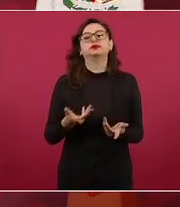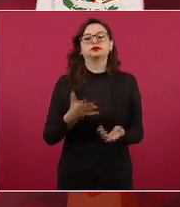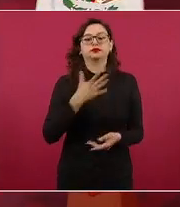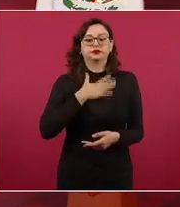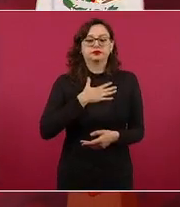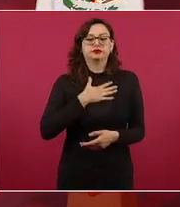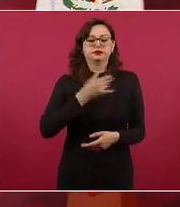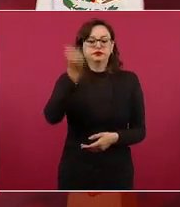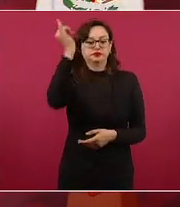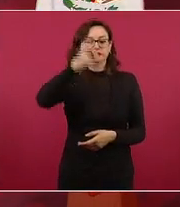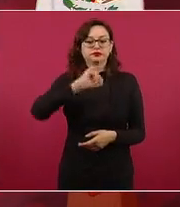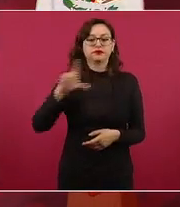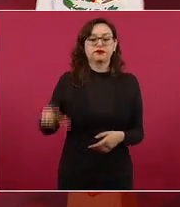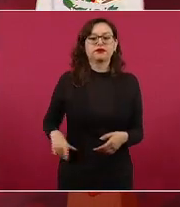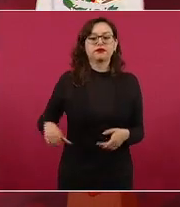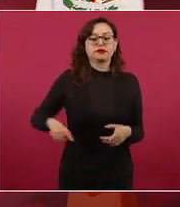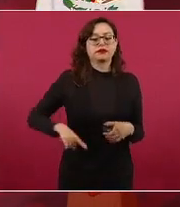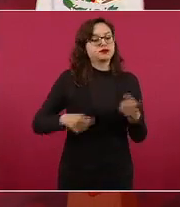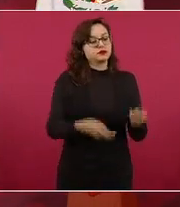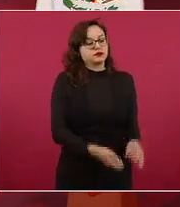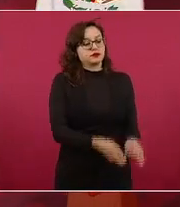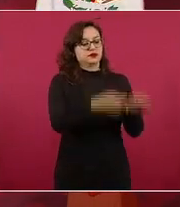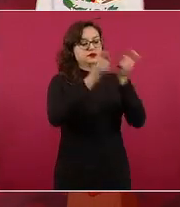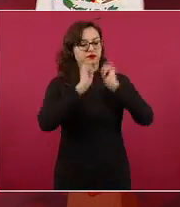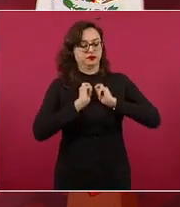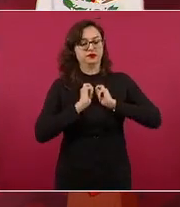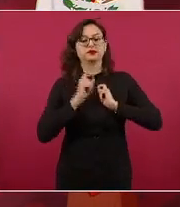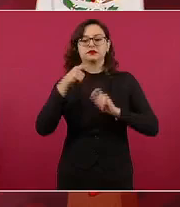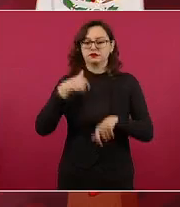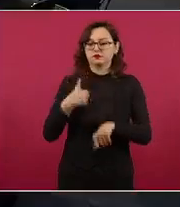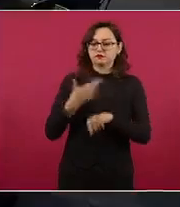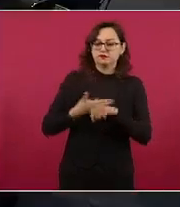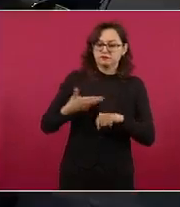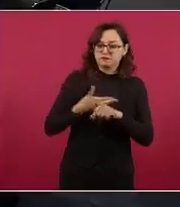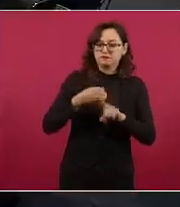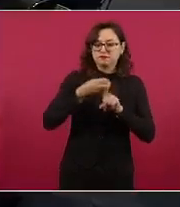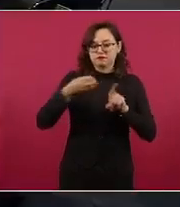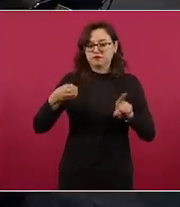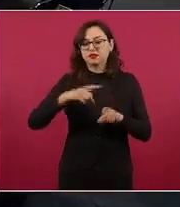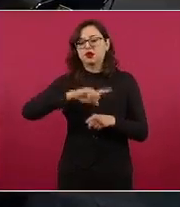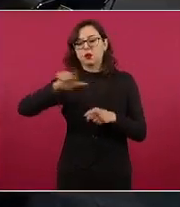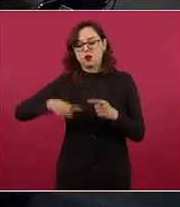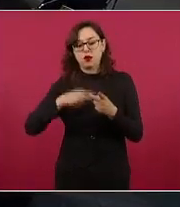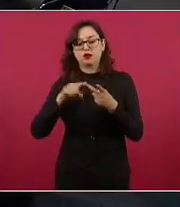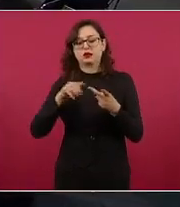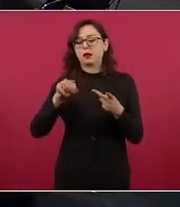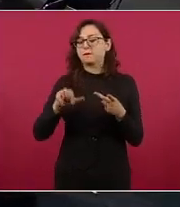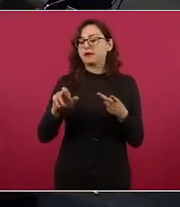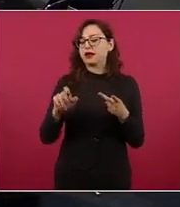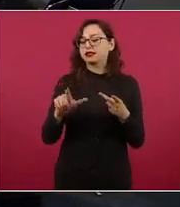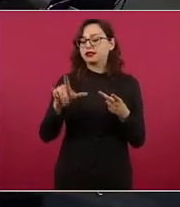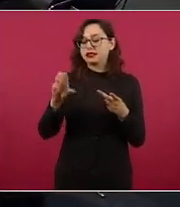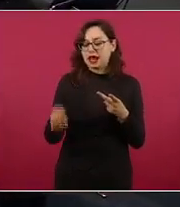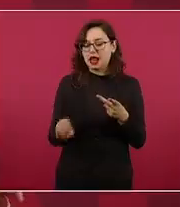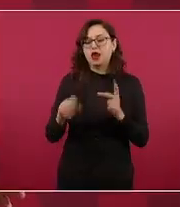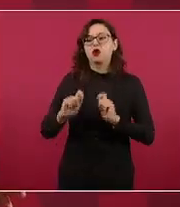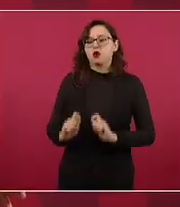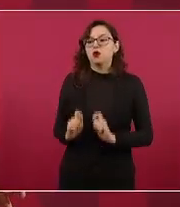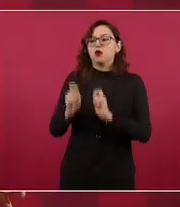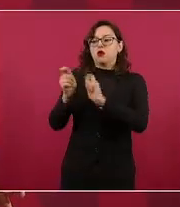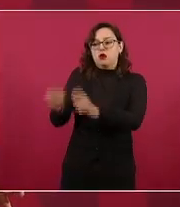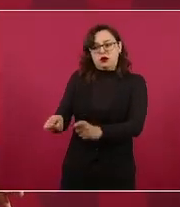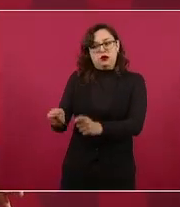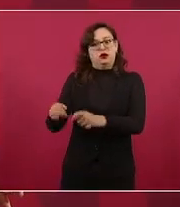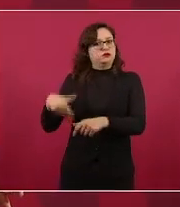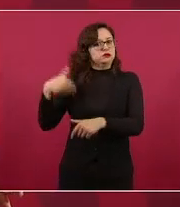y se ha cuidado ahora ya volvió a poblarse Cuauhtémoc porque